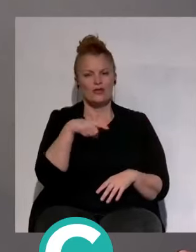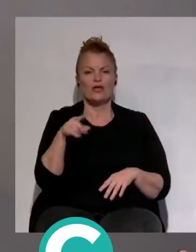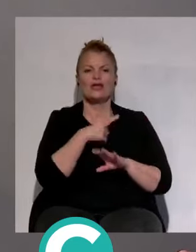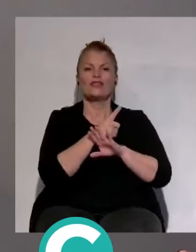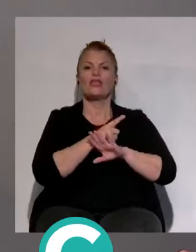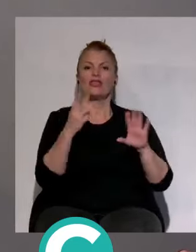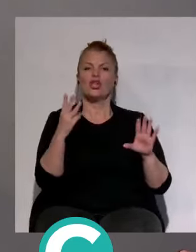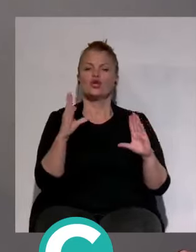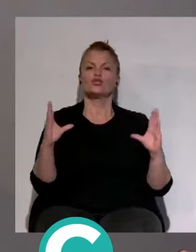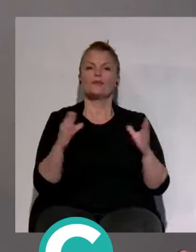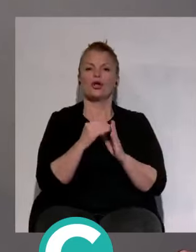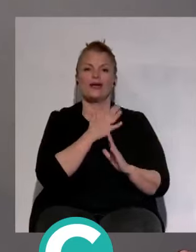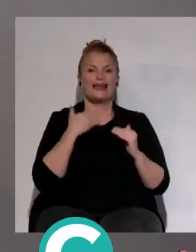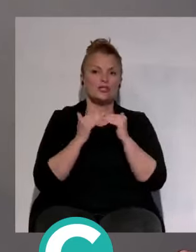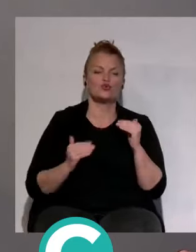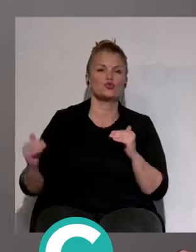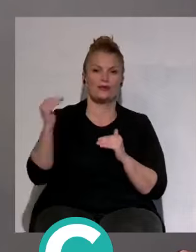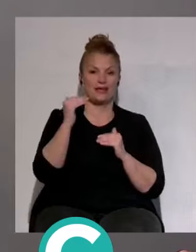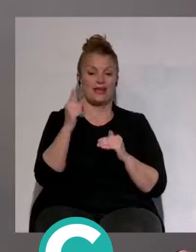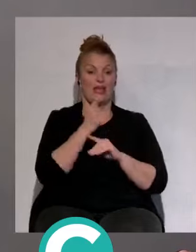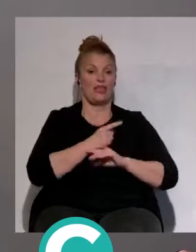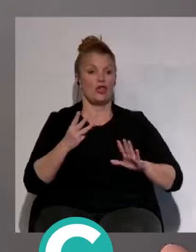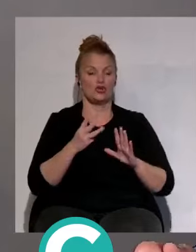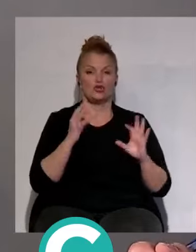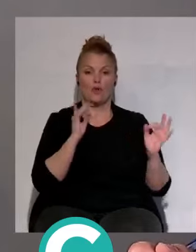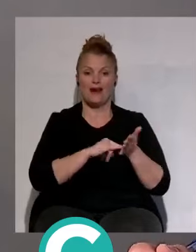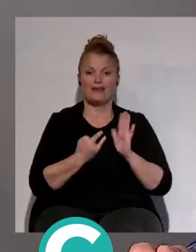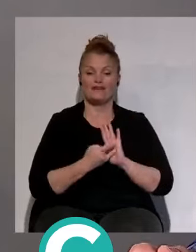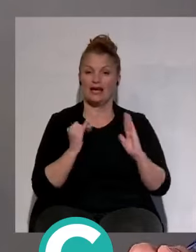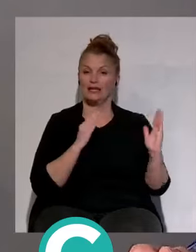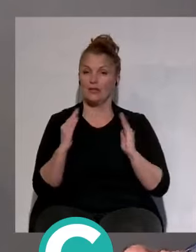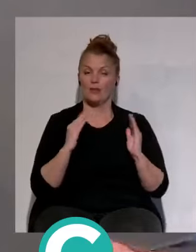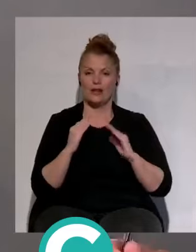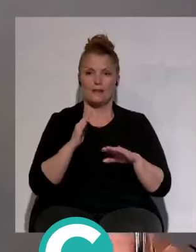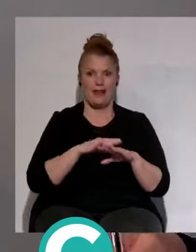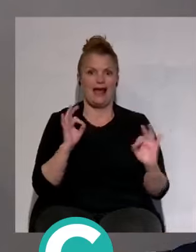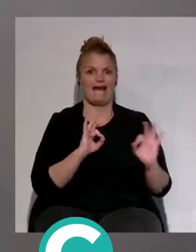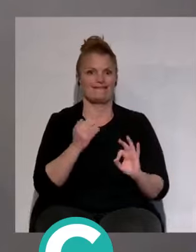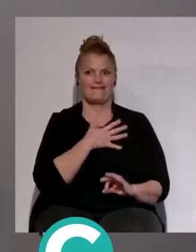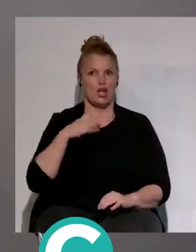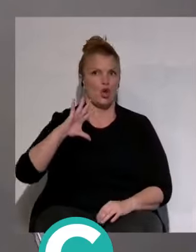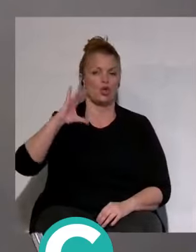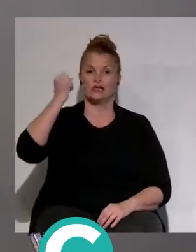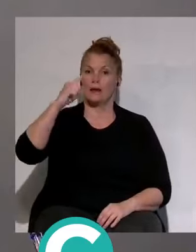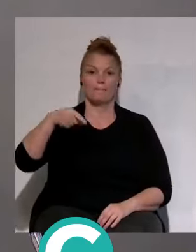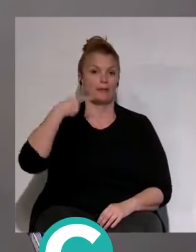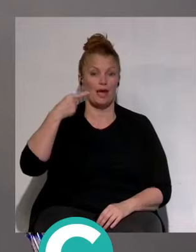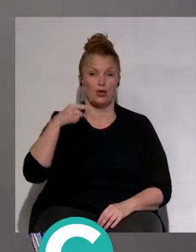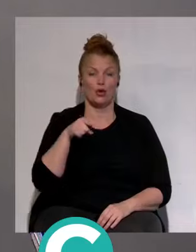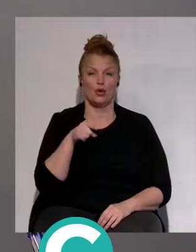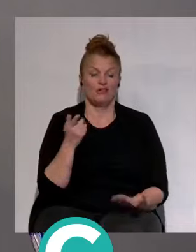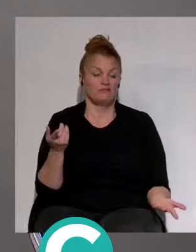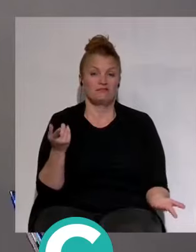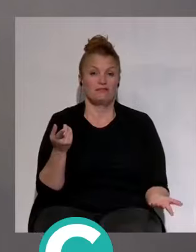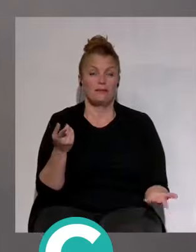equipos que quieren subir, 18 equipos que planifican la temporada para quedar entre los primeros. Y a mí lo que menos